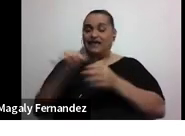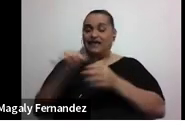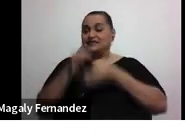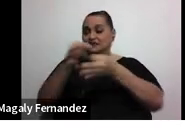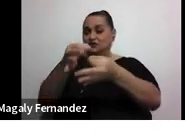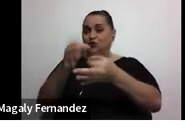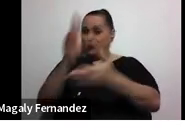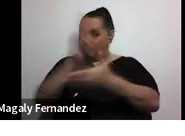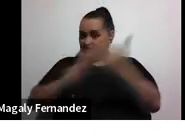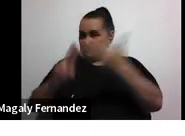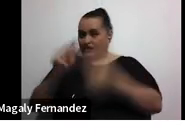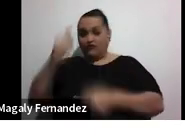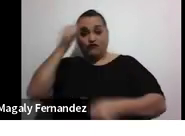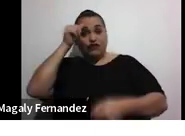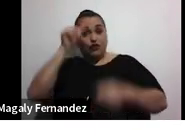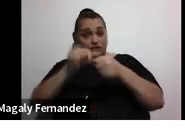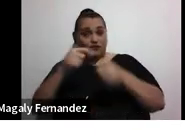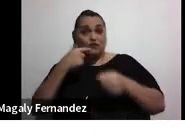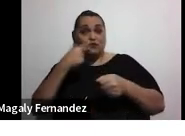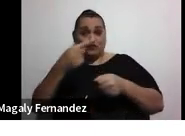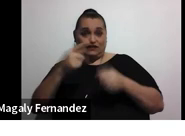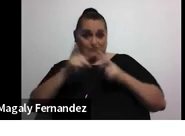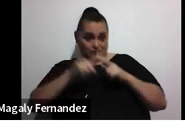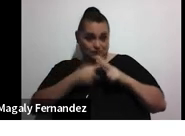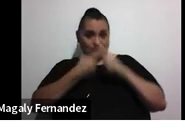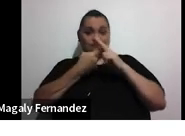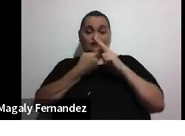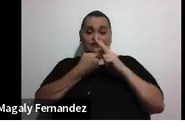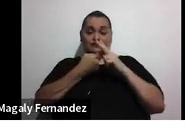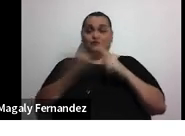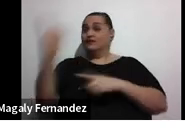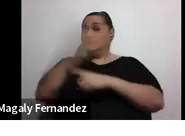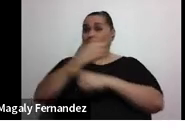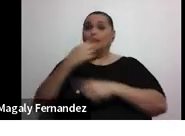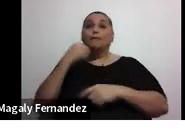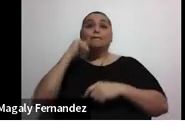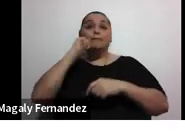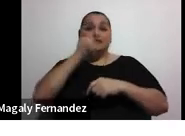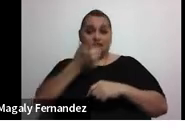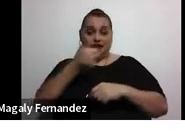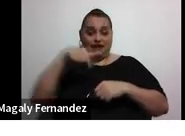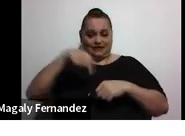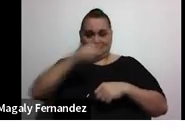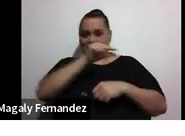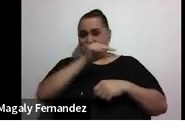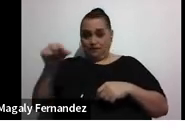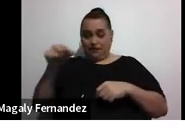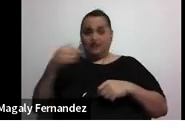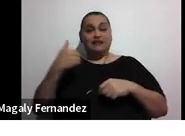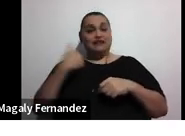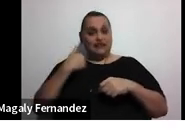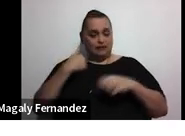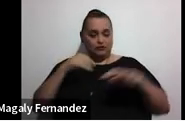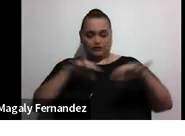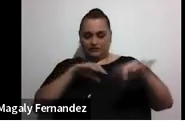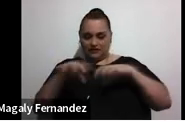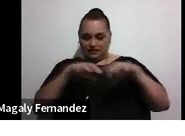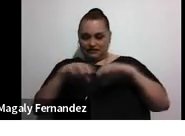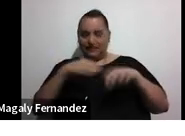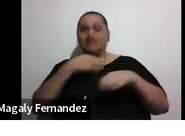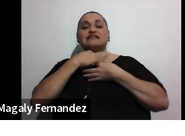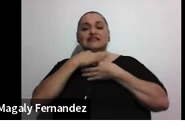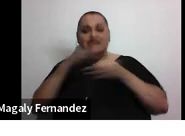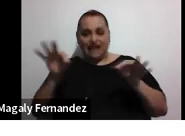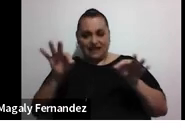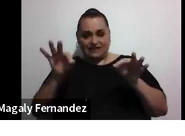recordarles que tal y como lo mencionamos al inicio el día de mañana y esta semana tendremos actividades gratuitas y